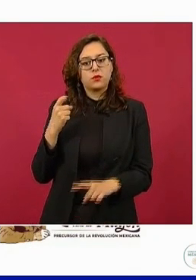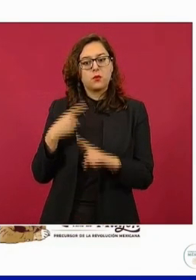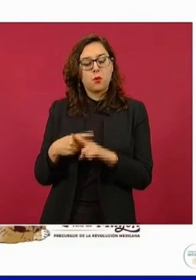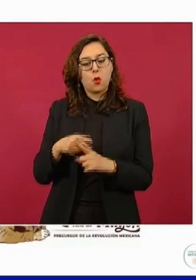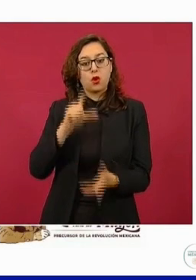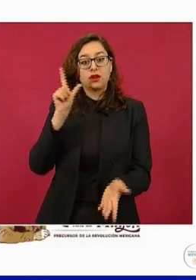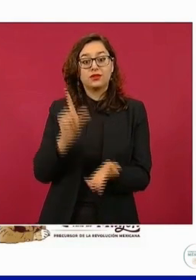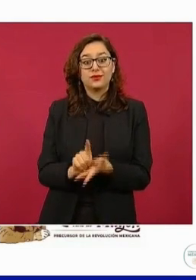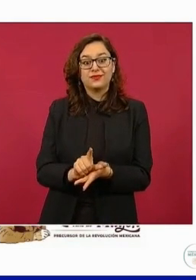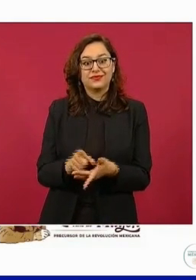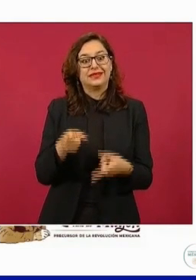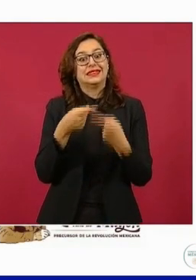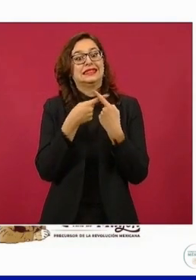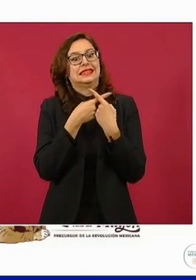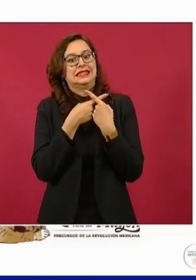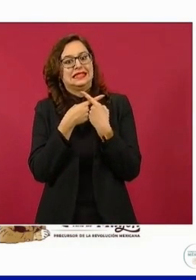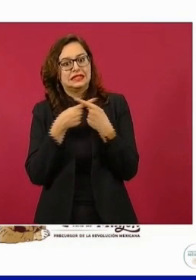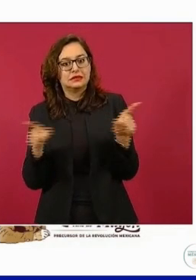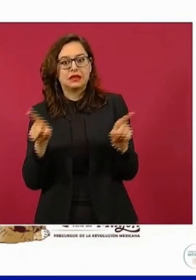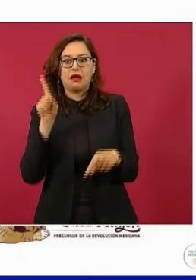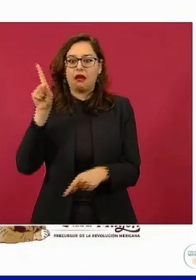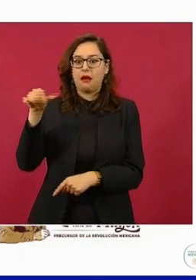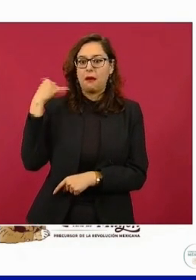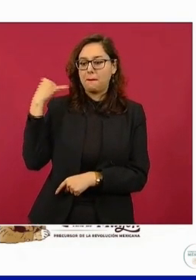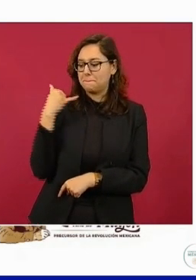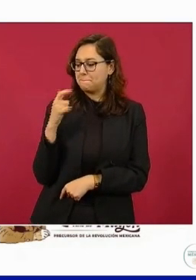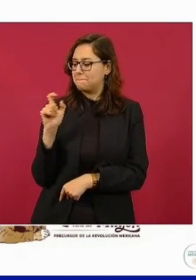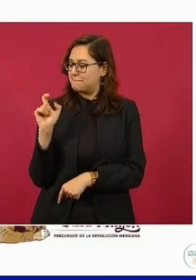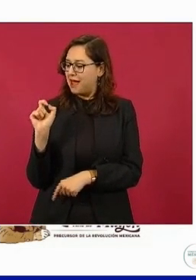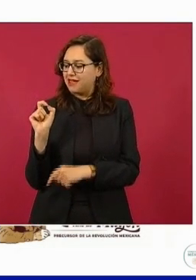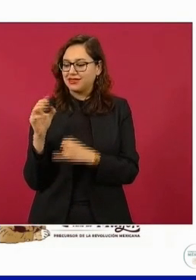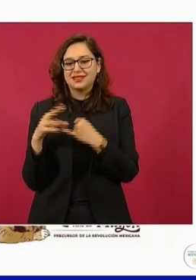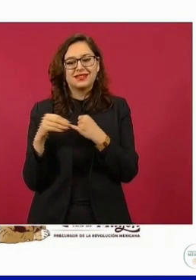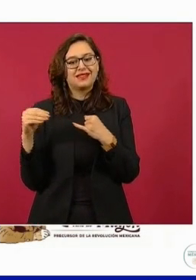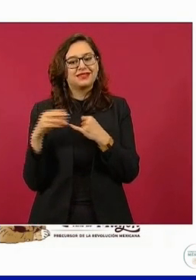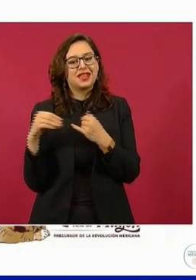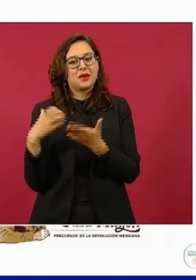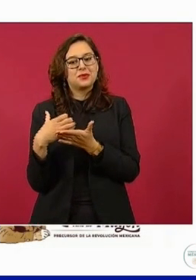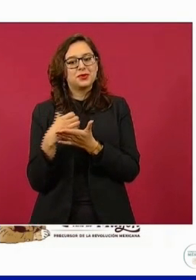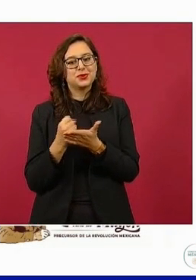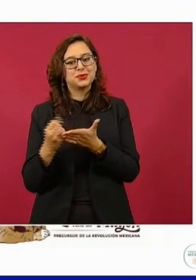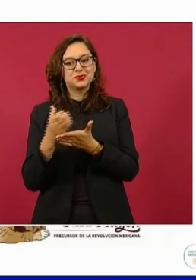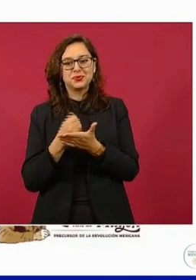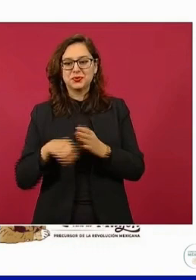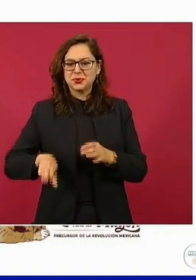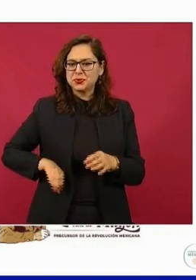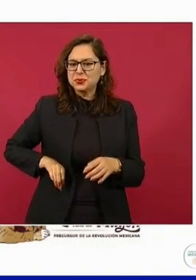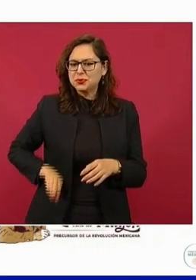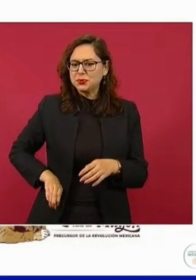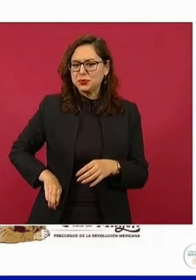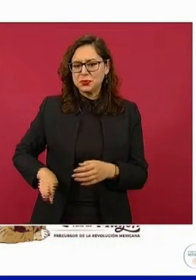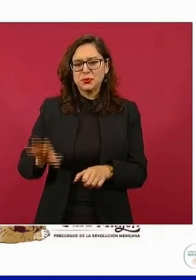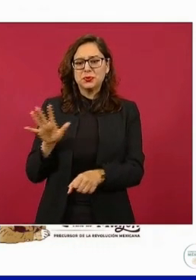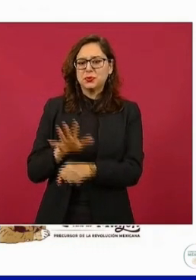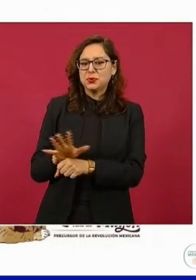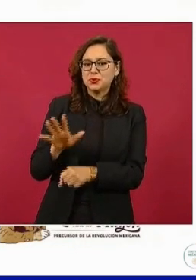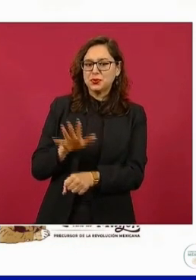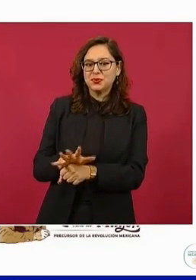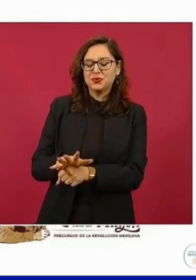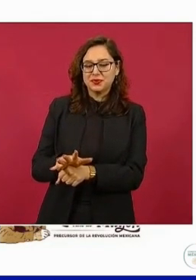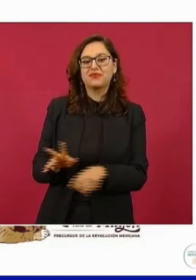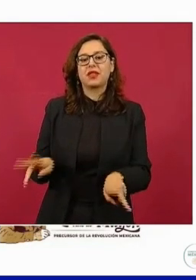que es el que tiene la gas en Mérida, Yucatán, con un precio al público de 20 pesos con 27